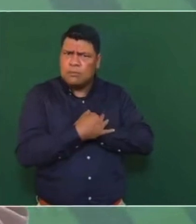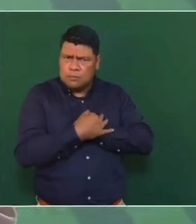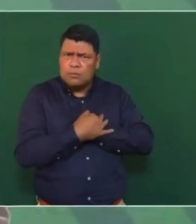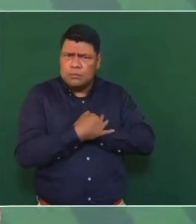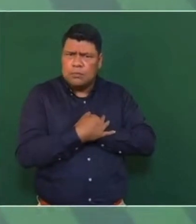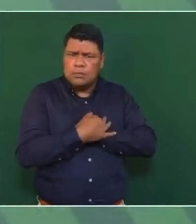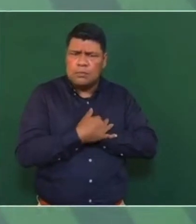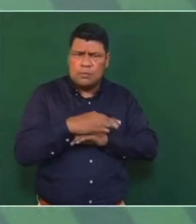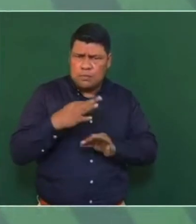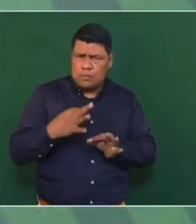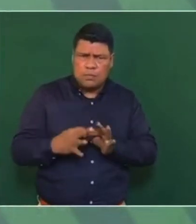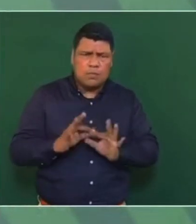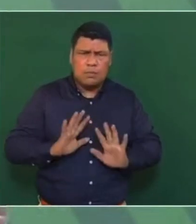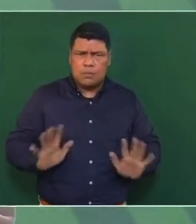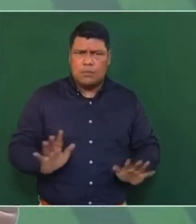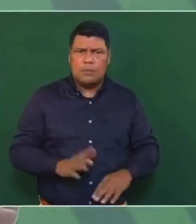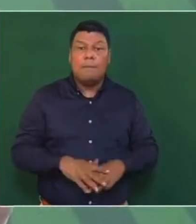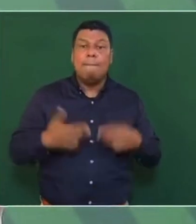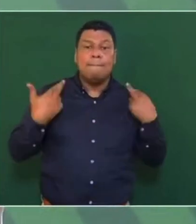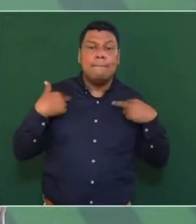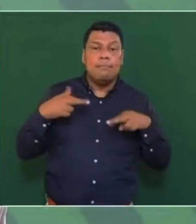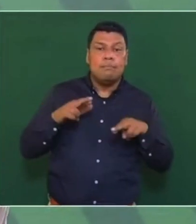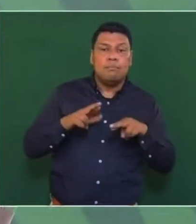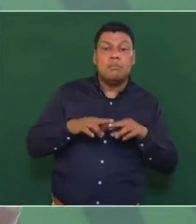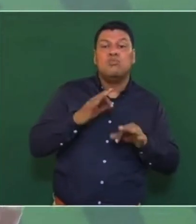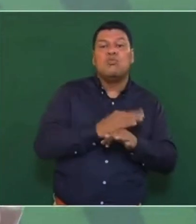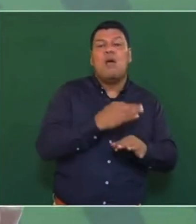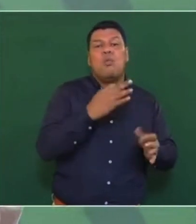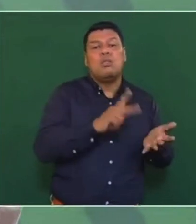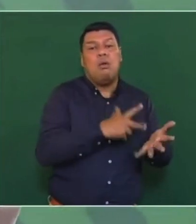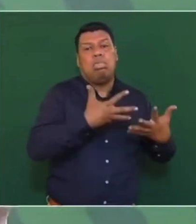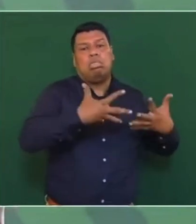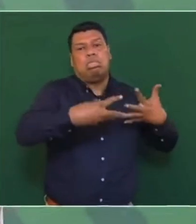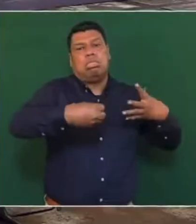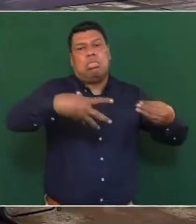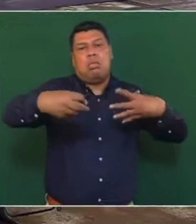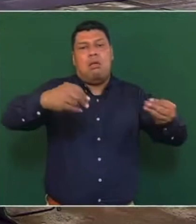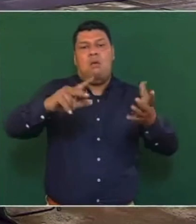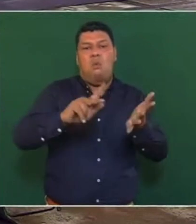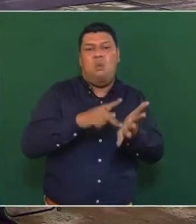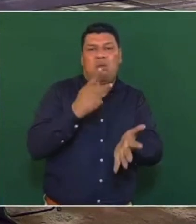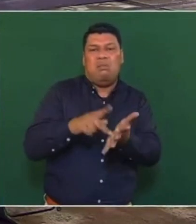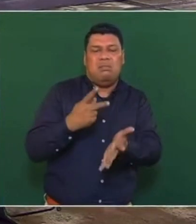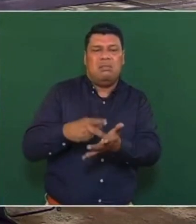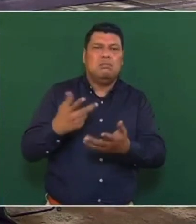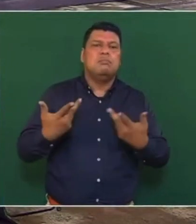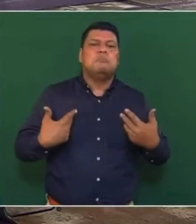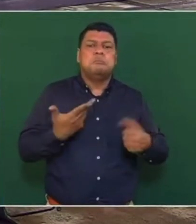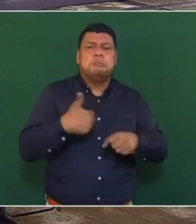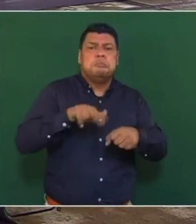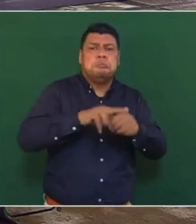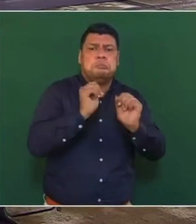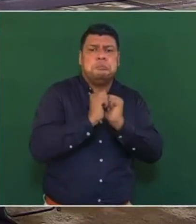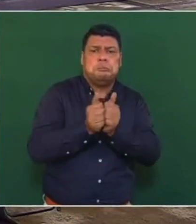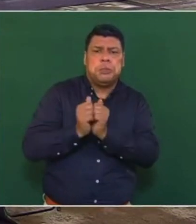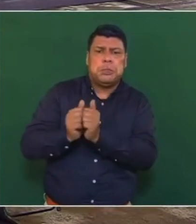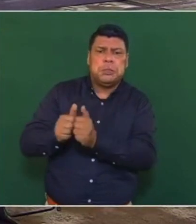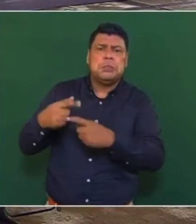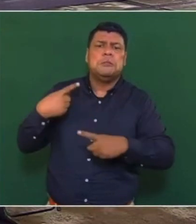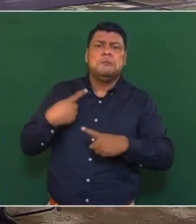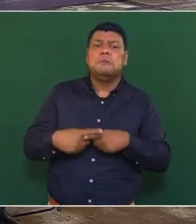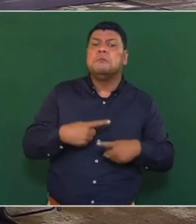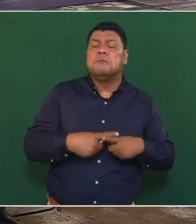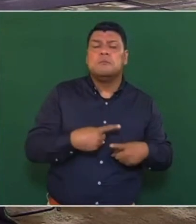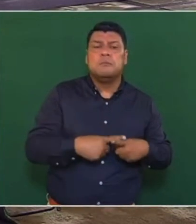Pero desgraciadamente en esta nueva ola los que se están hospitalizando y están